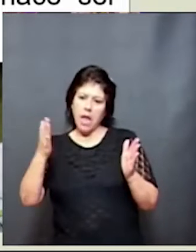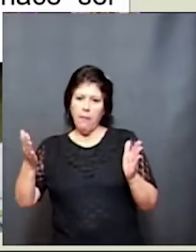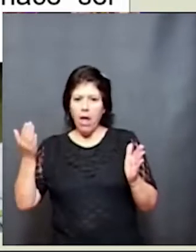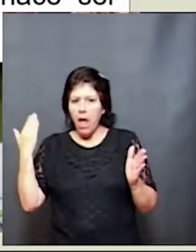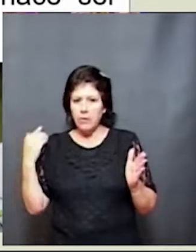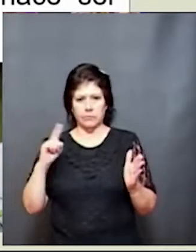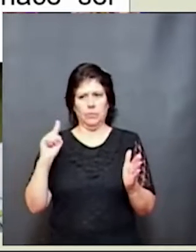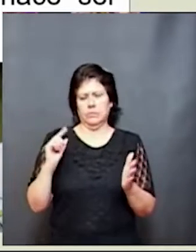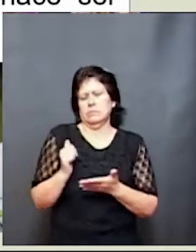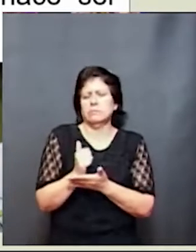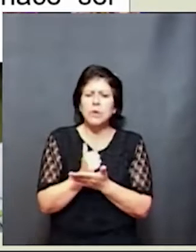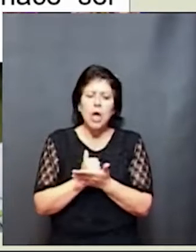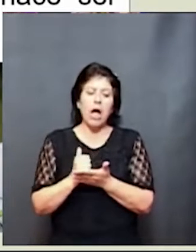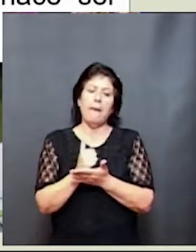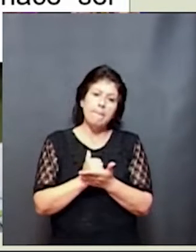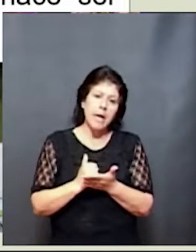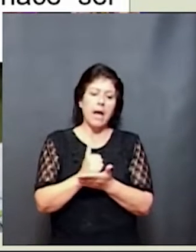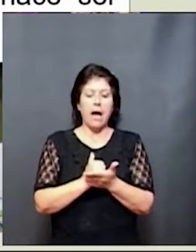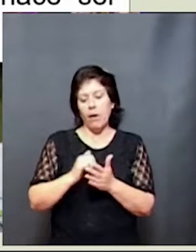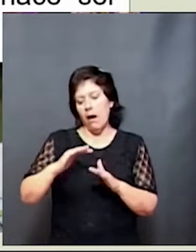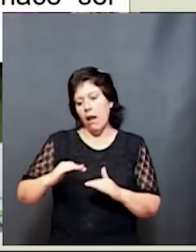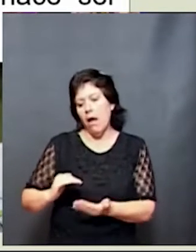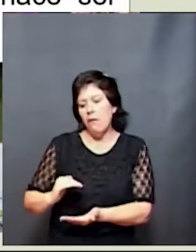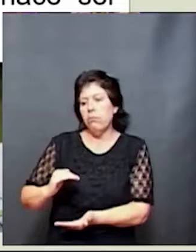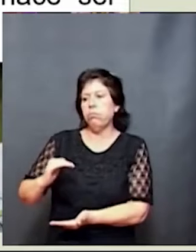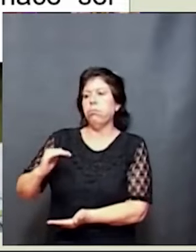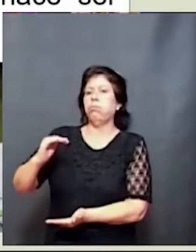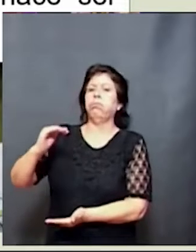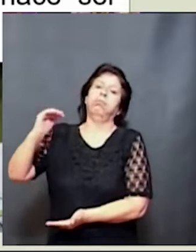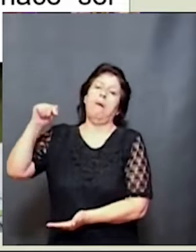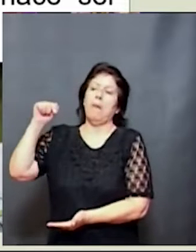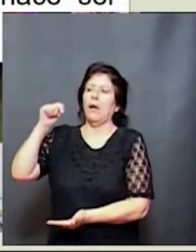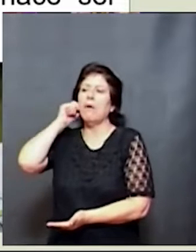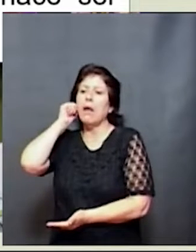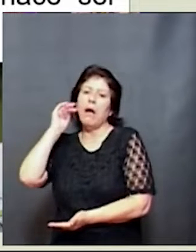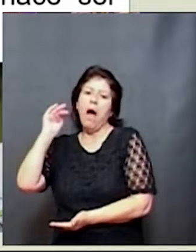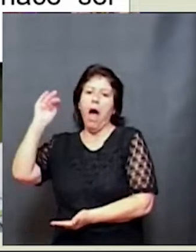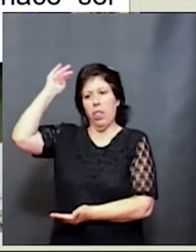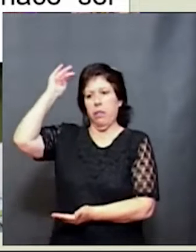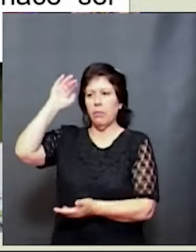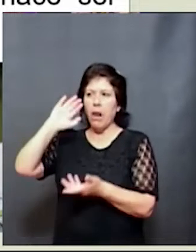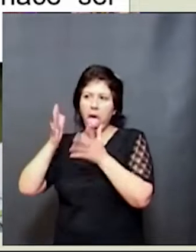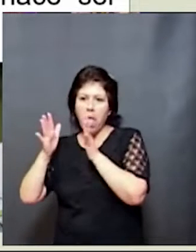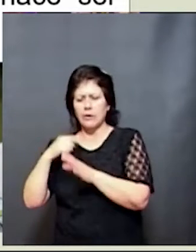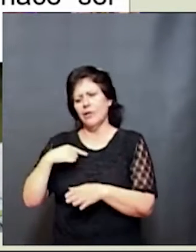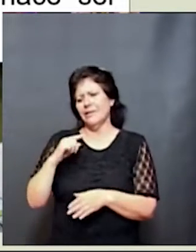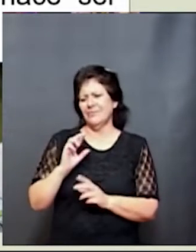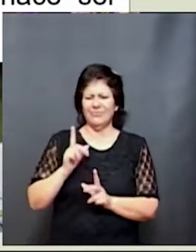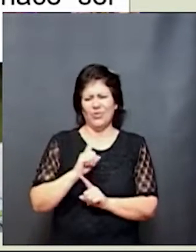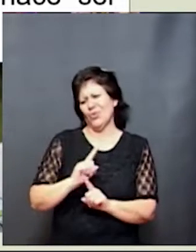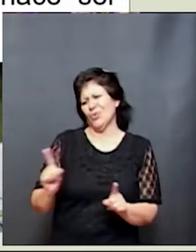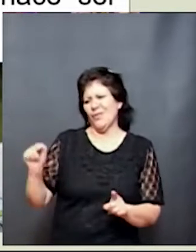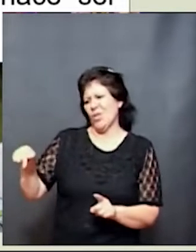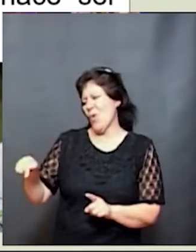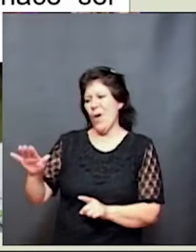esperamos a que los chicos sean más grandes para empezar a estimular, esperamos a que todavía no, son muy chiquitos, solamente jugar.